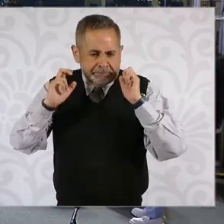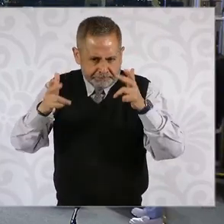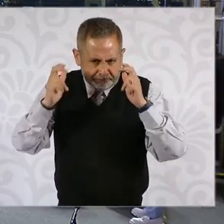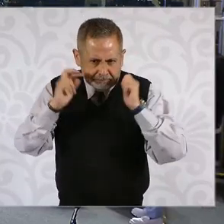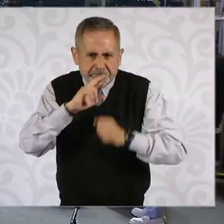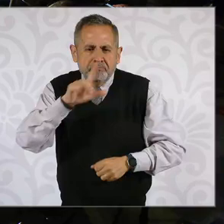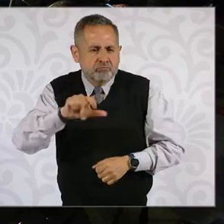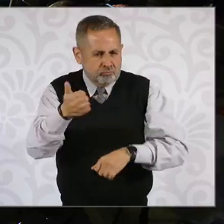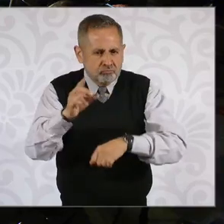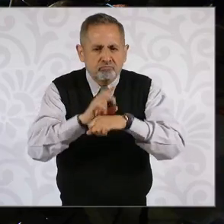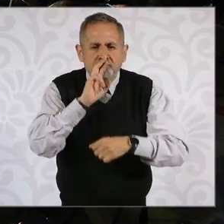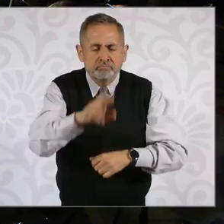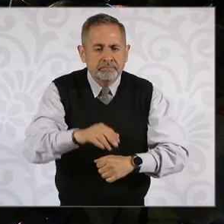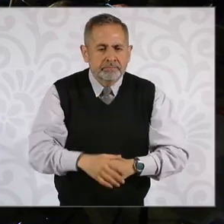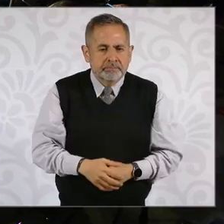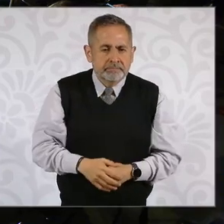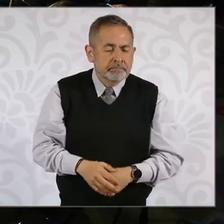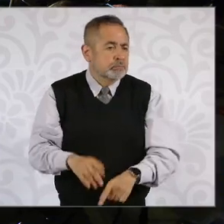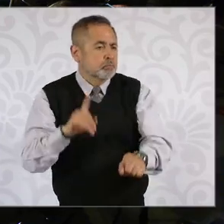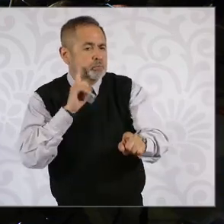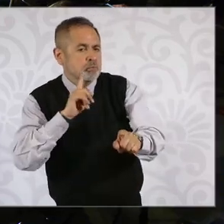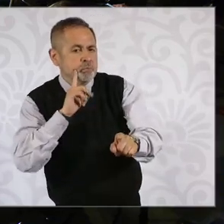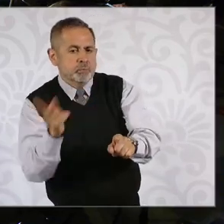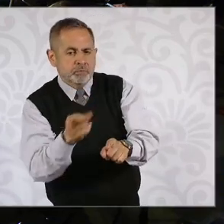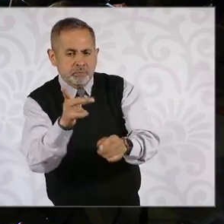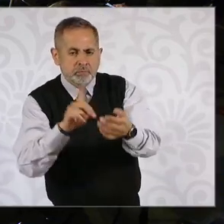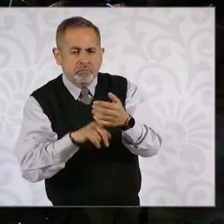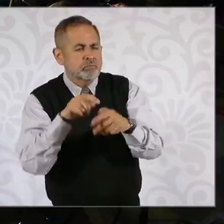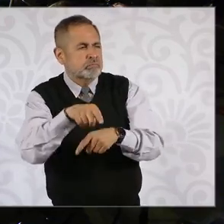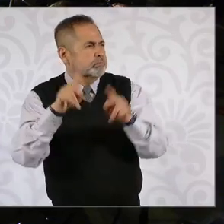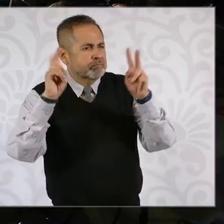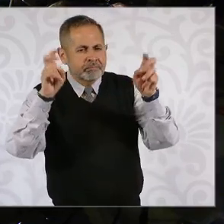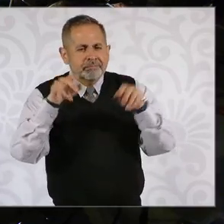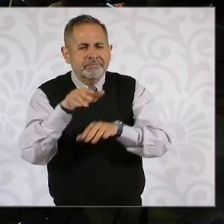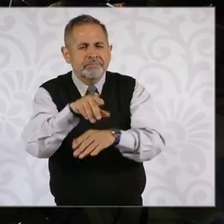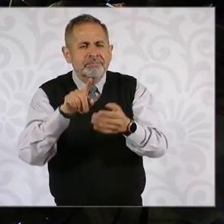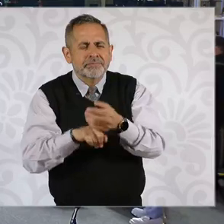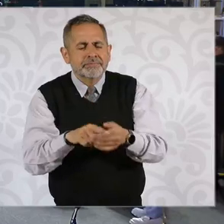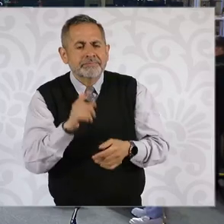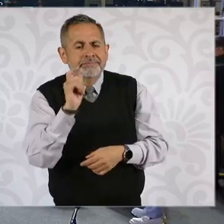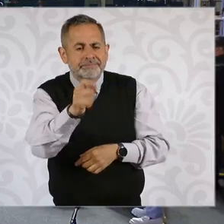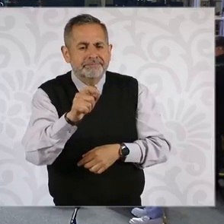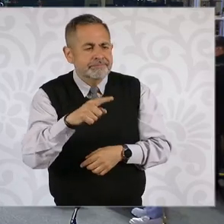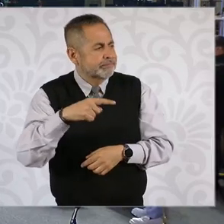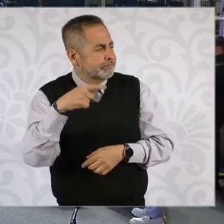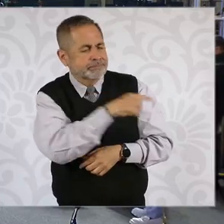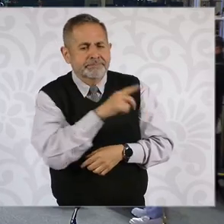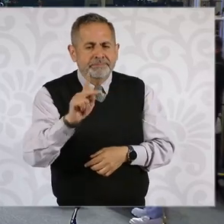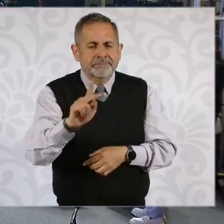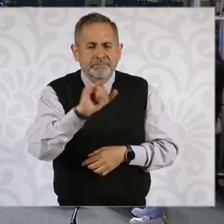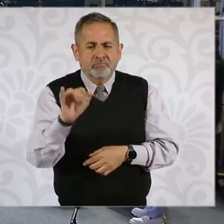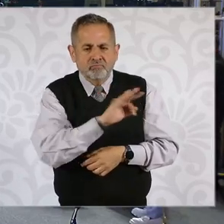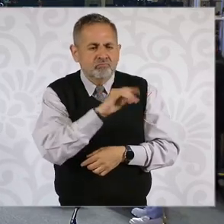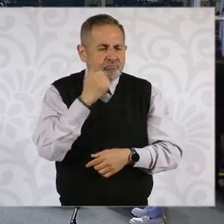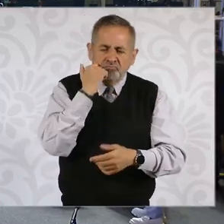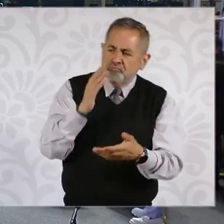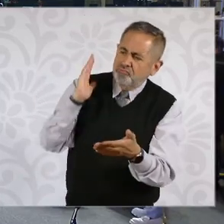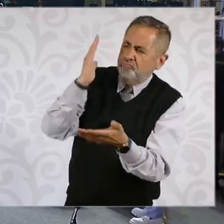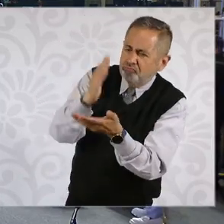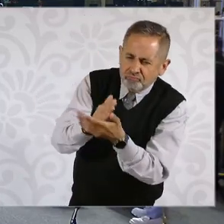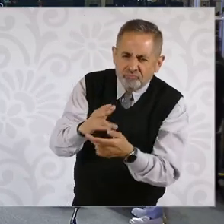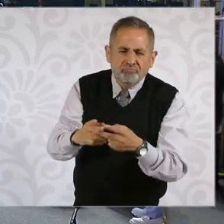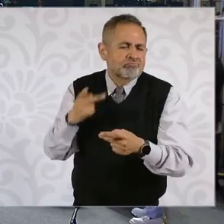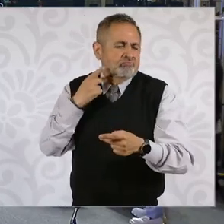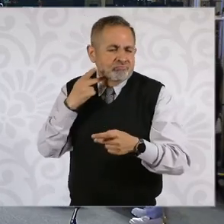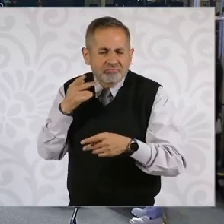Presidenta, y si me permite sobre este tema que ya estaban denunciando aquí en este momento, sobre la actuación del Poder Judicial para frenar políticas,